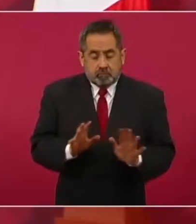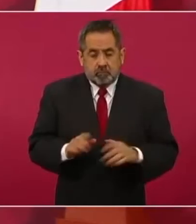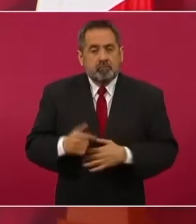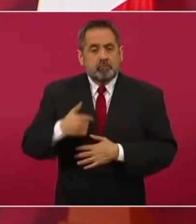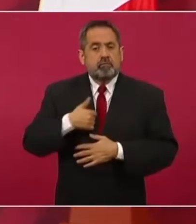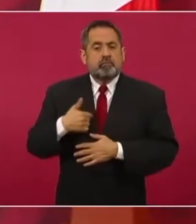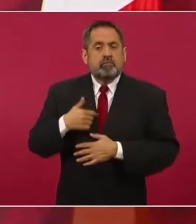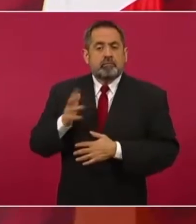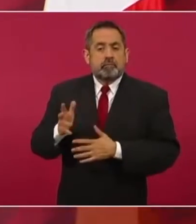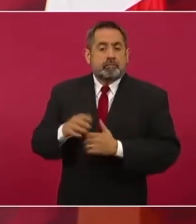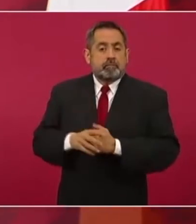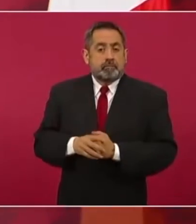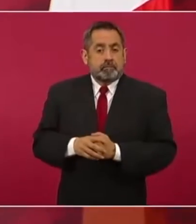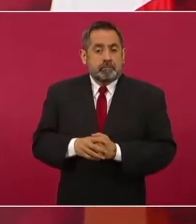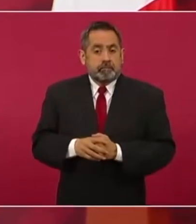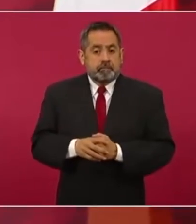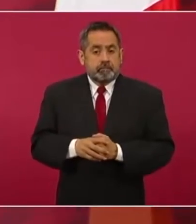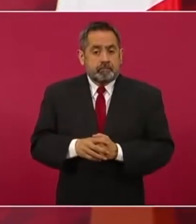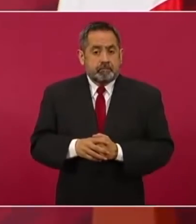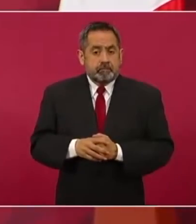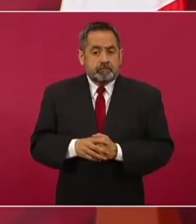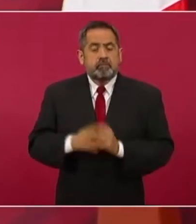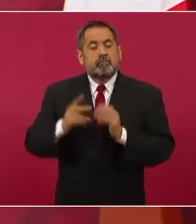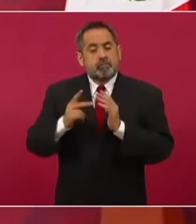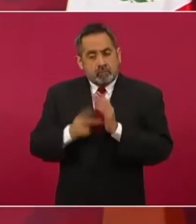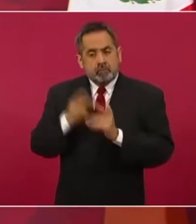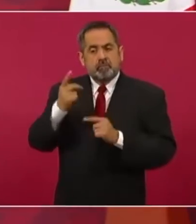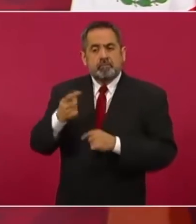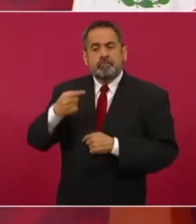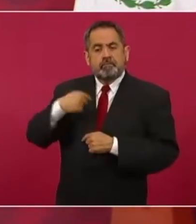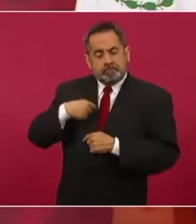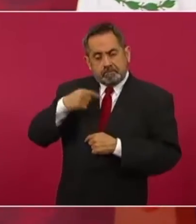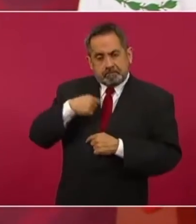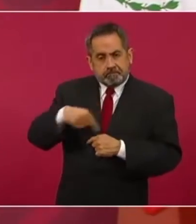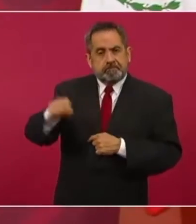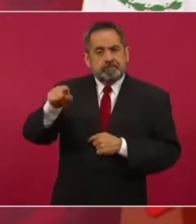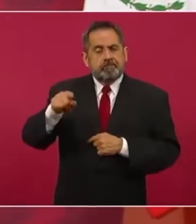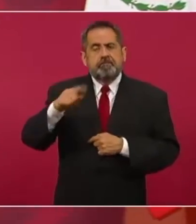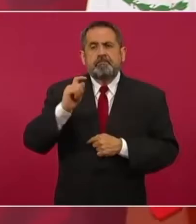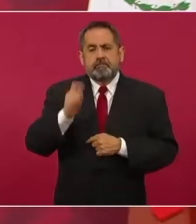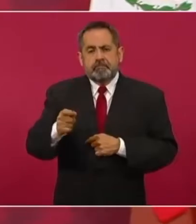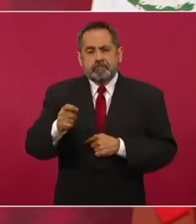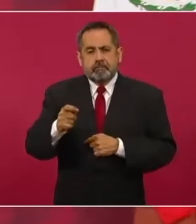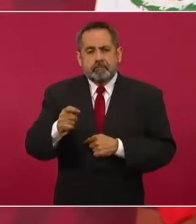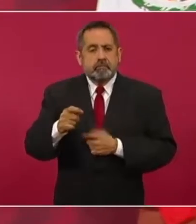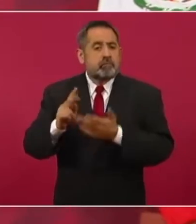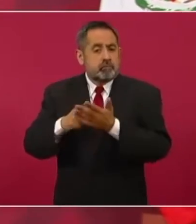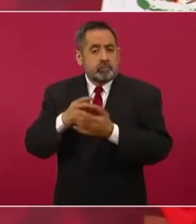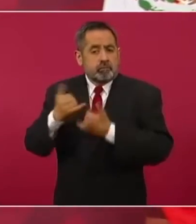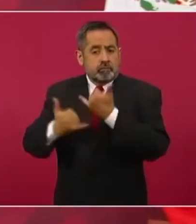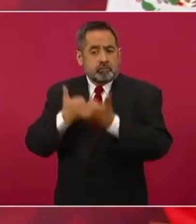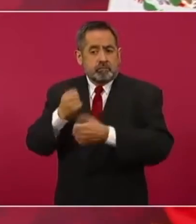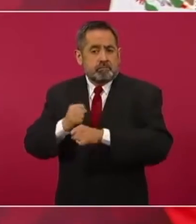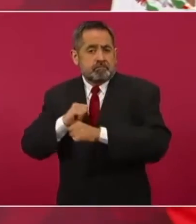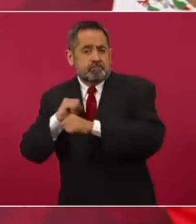regresando a practicar béisbol,